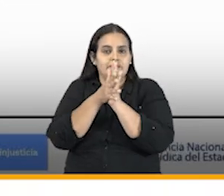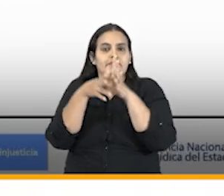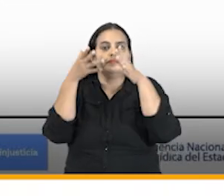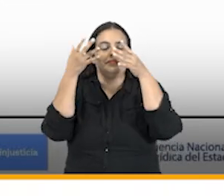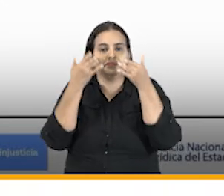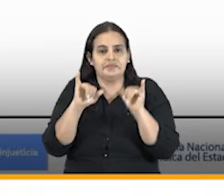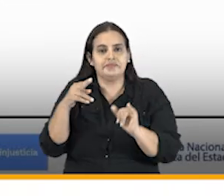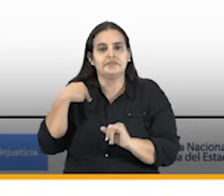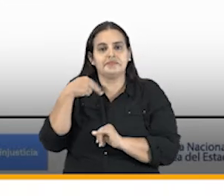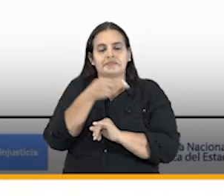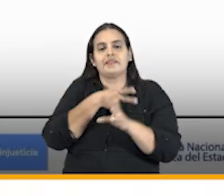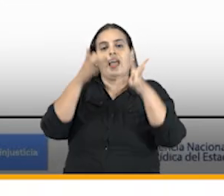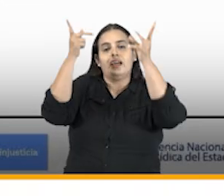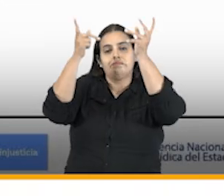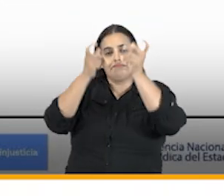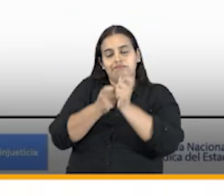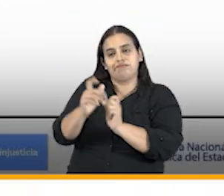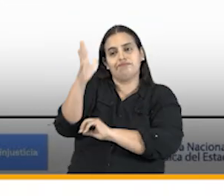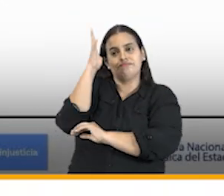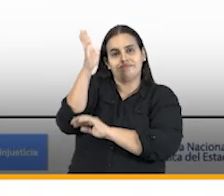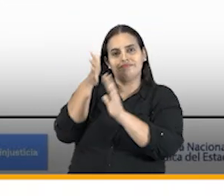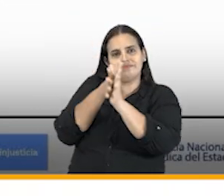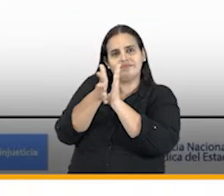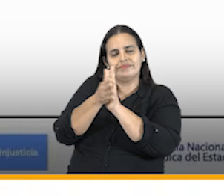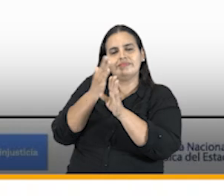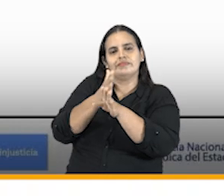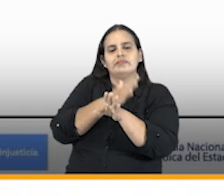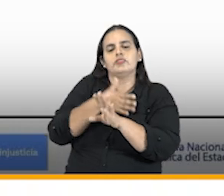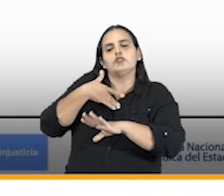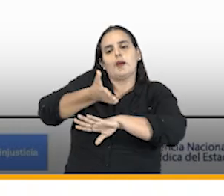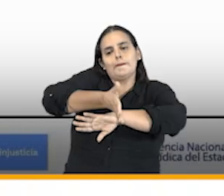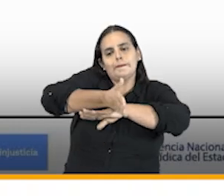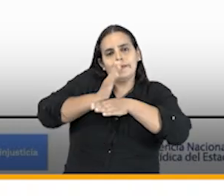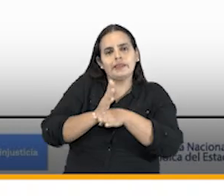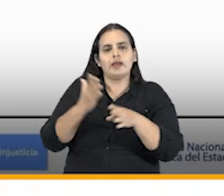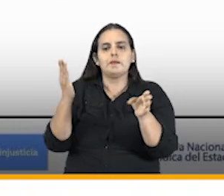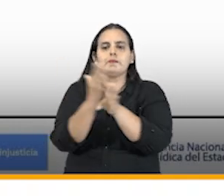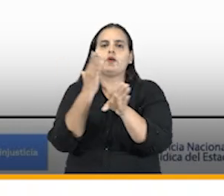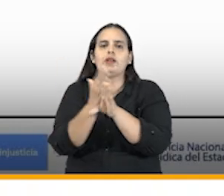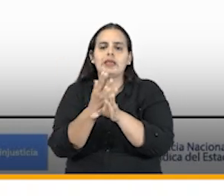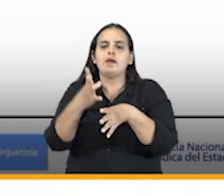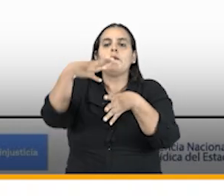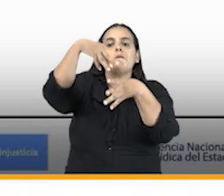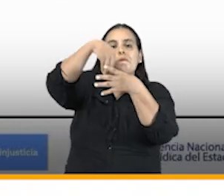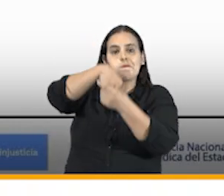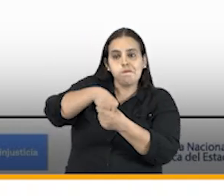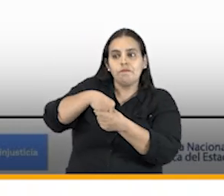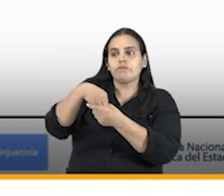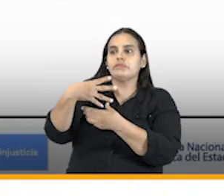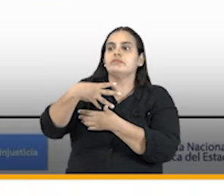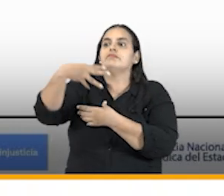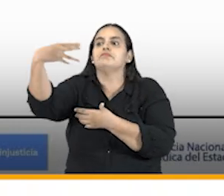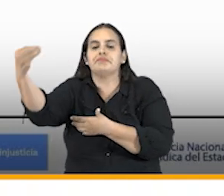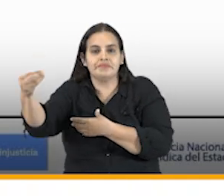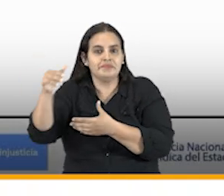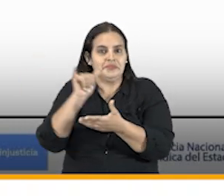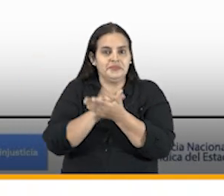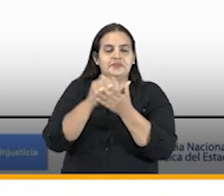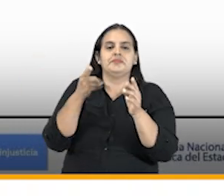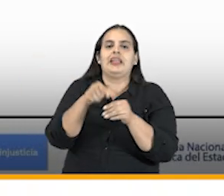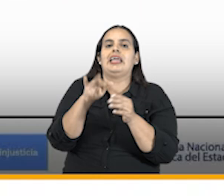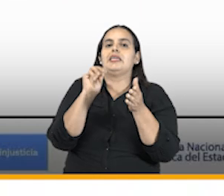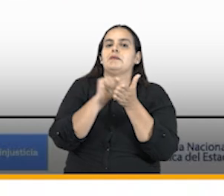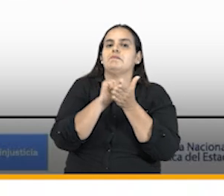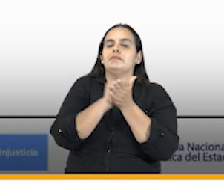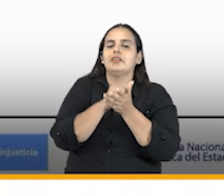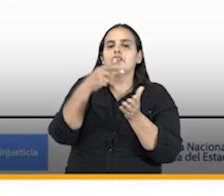en rendiciones de cuentas anteriores y la competencia de actuar como mediador en los conflictos que se originan entre entidades estatales y en esta en